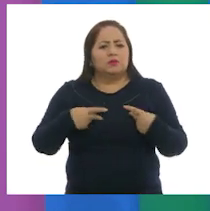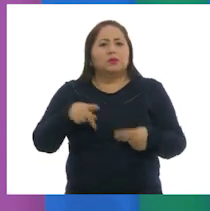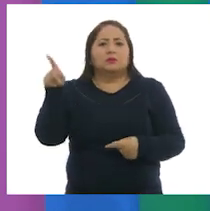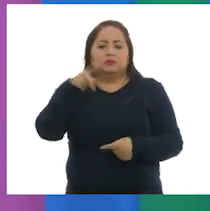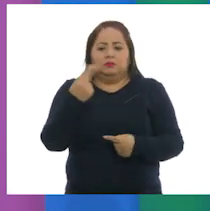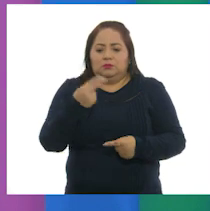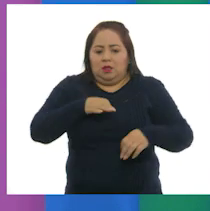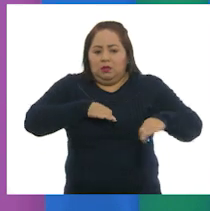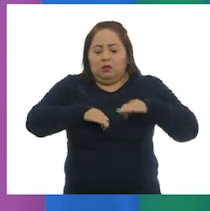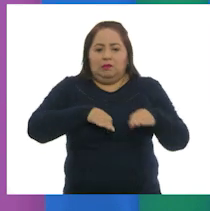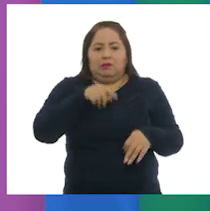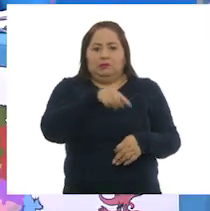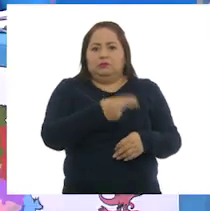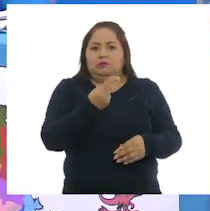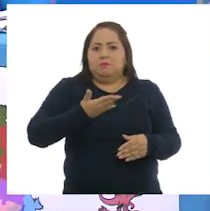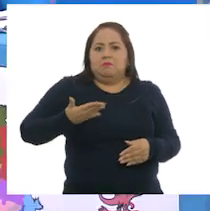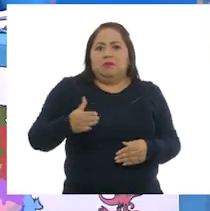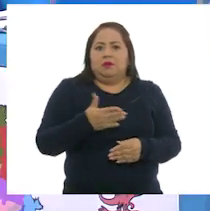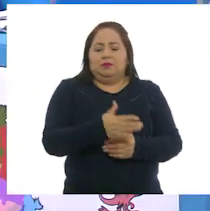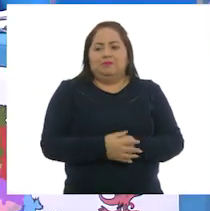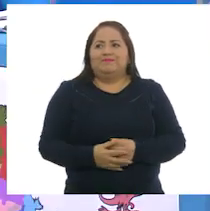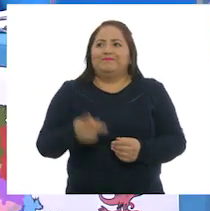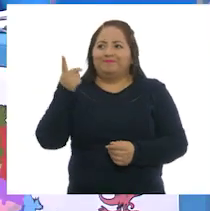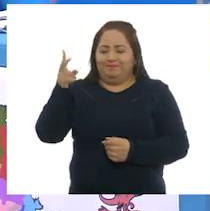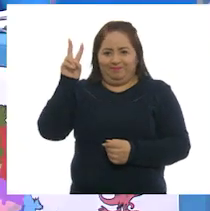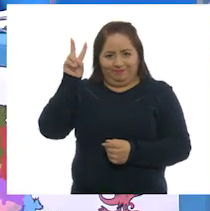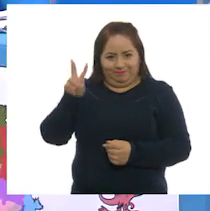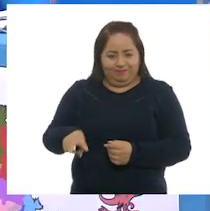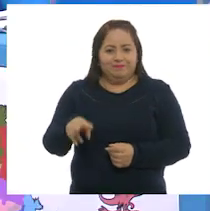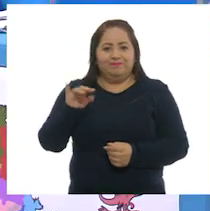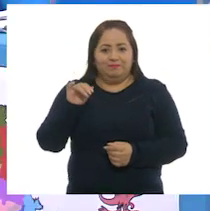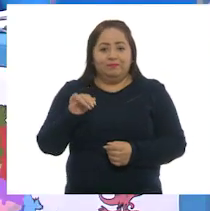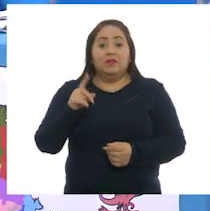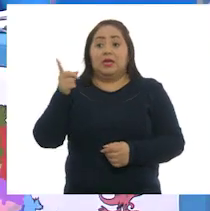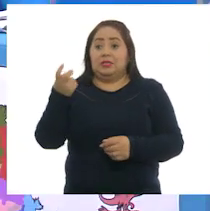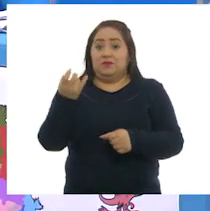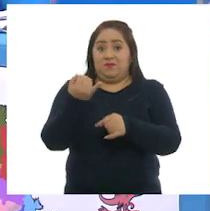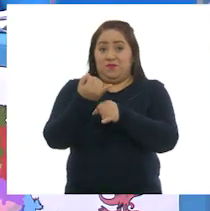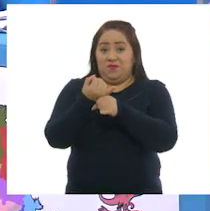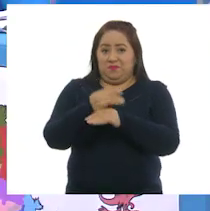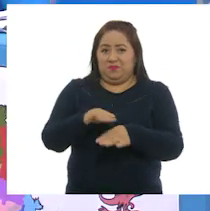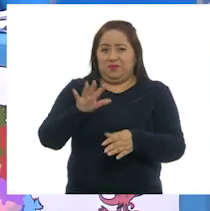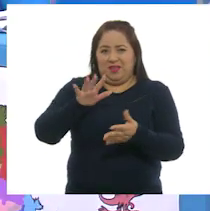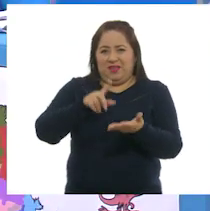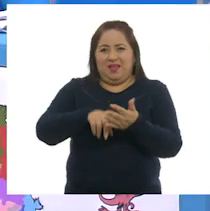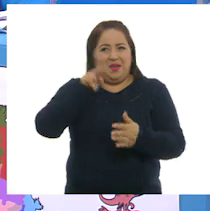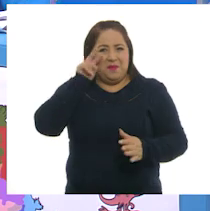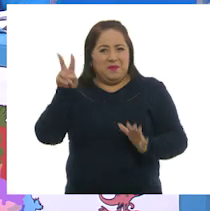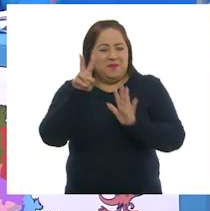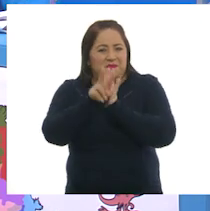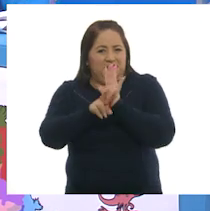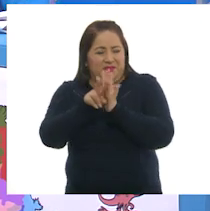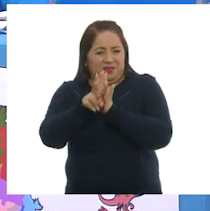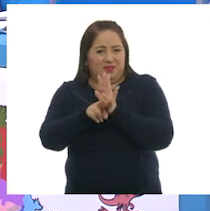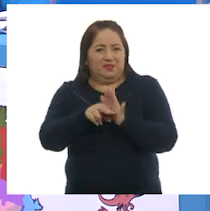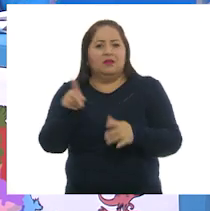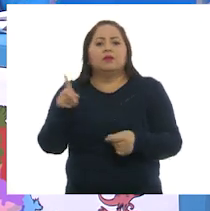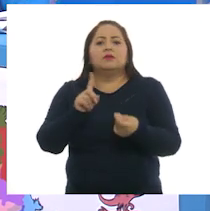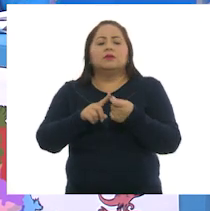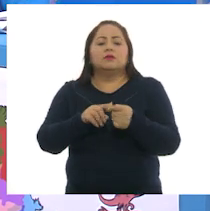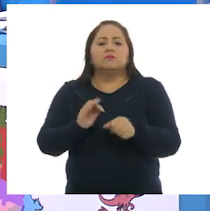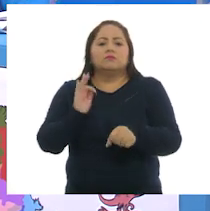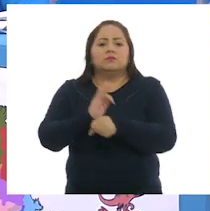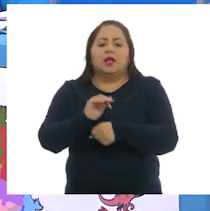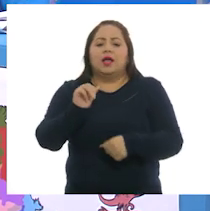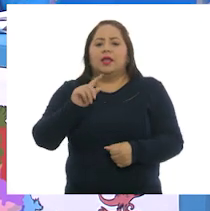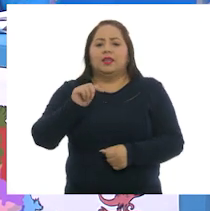económicamente de esta actividad. Efectivamente Larisa, la información presentada en el video está respaldada por